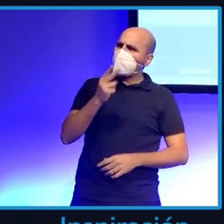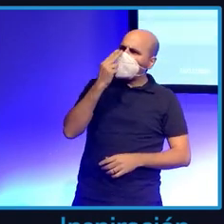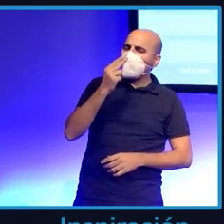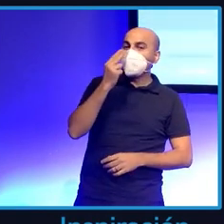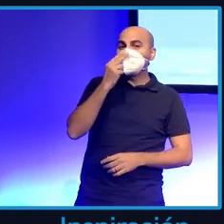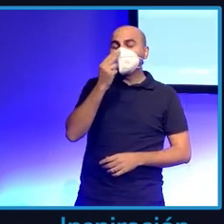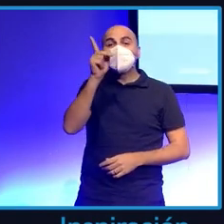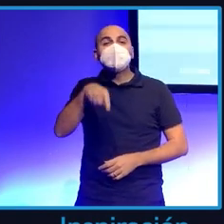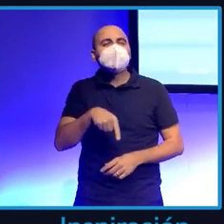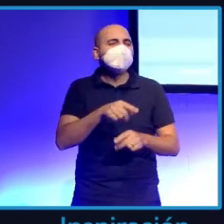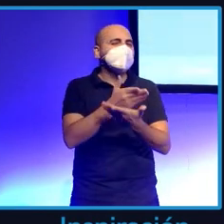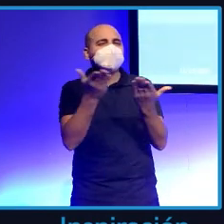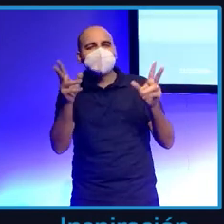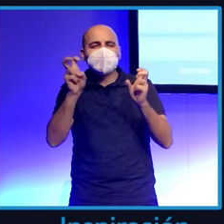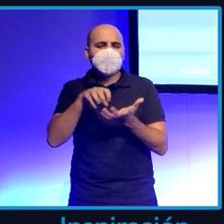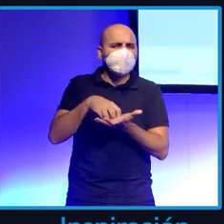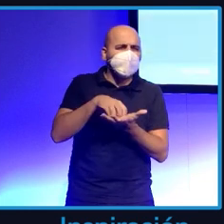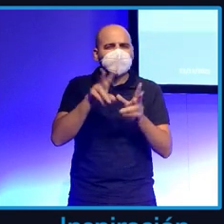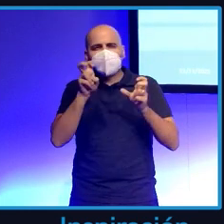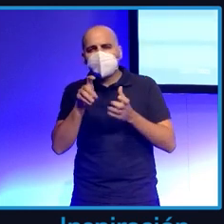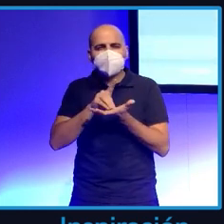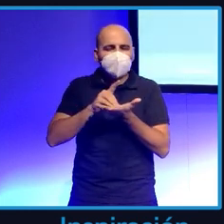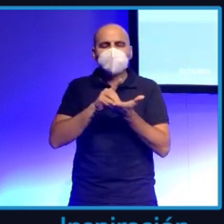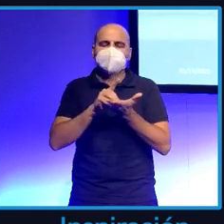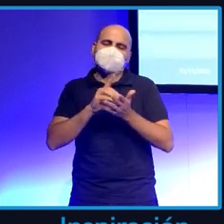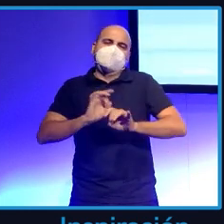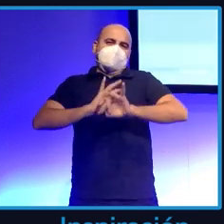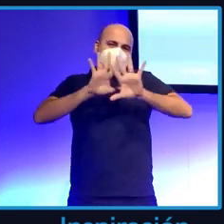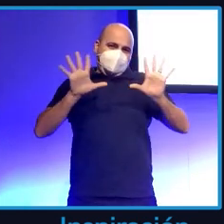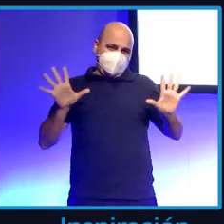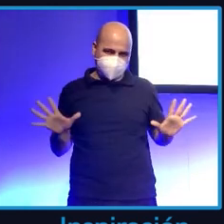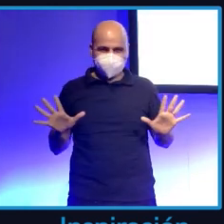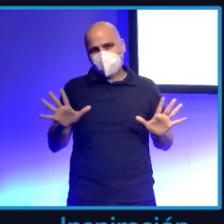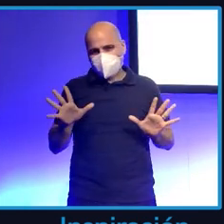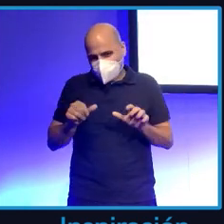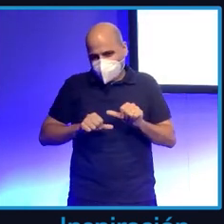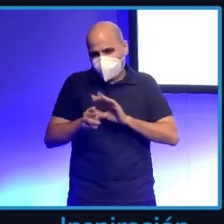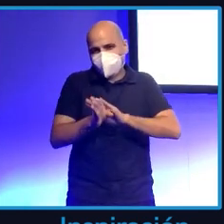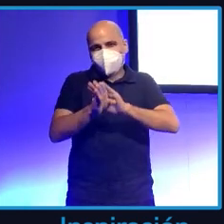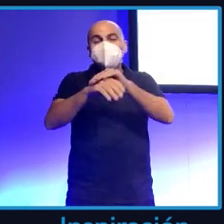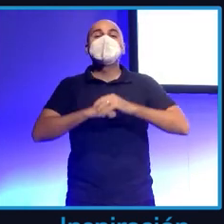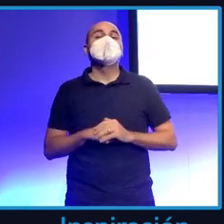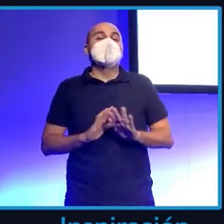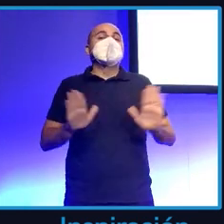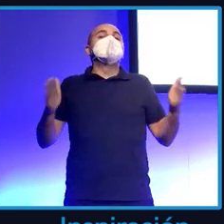sobre vuestros datos, que podáis auditarlos y nada, pues, muchísimas gracias.